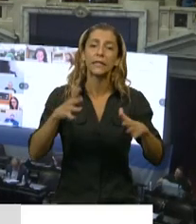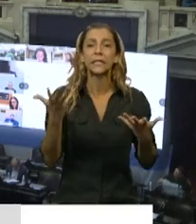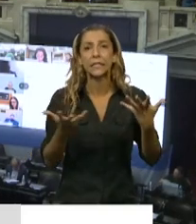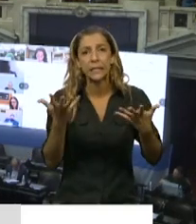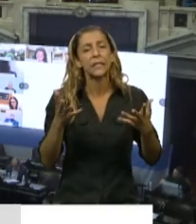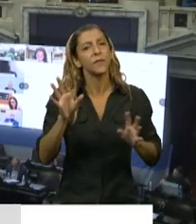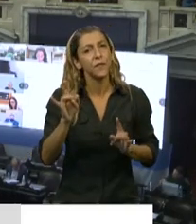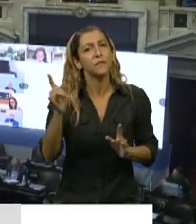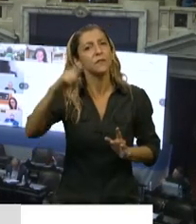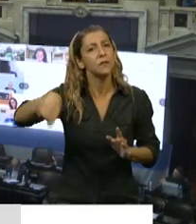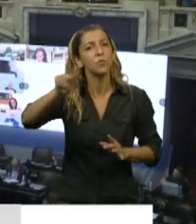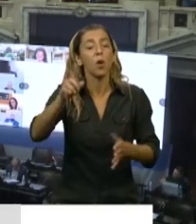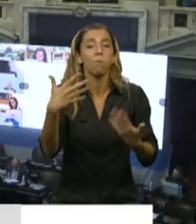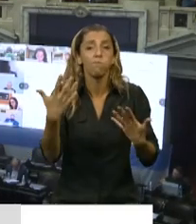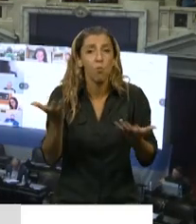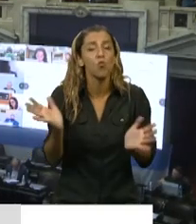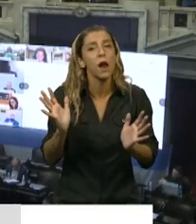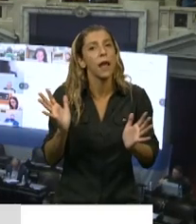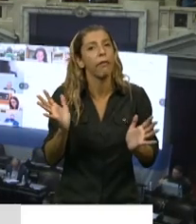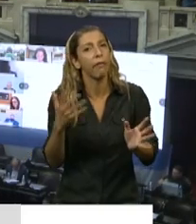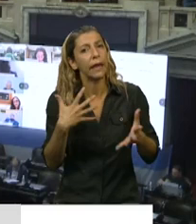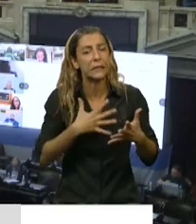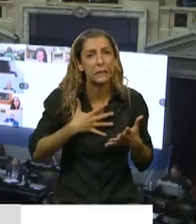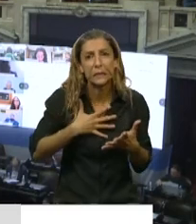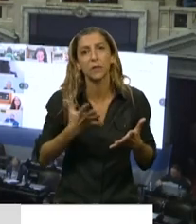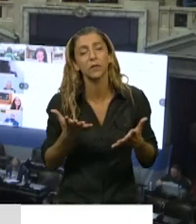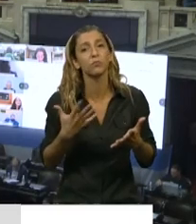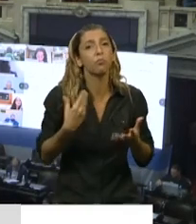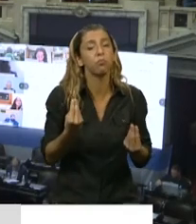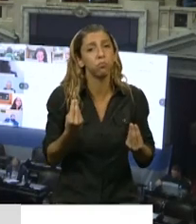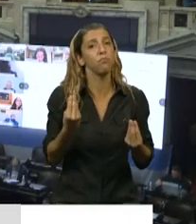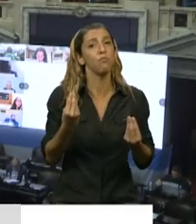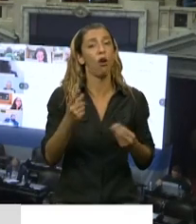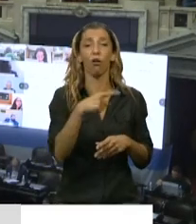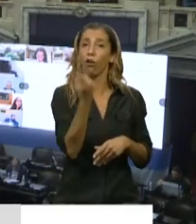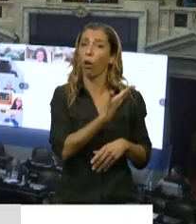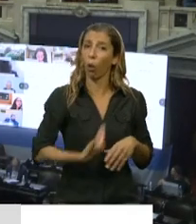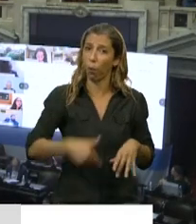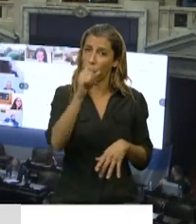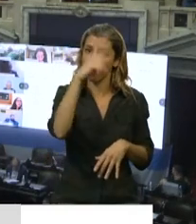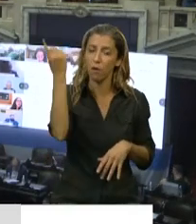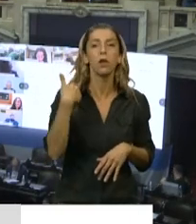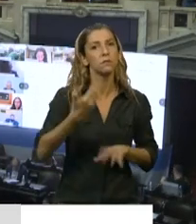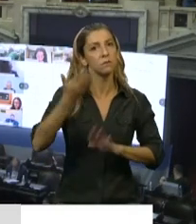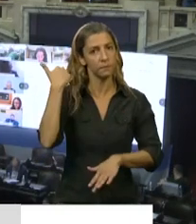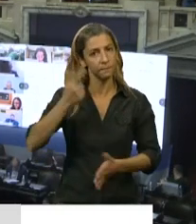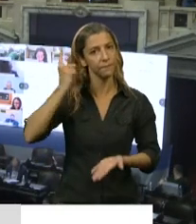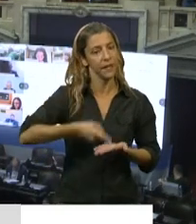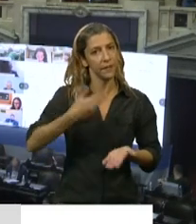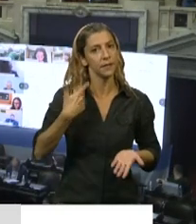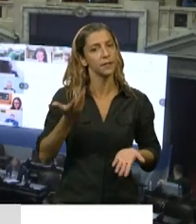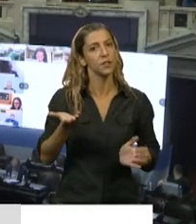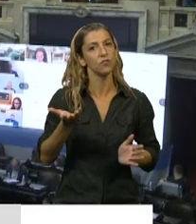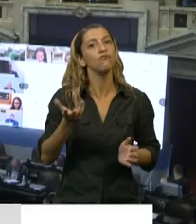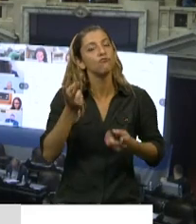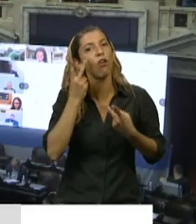retribución que se ha establecido y las compensaciones extraordinarias que el Gobierno Nacional incluso ha establecido como parte del